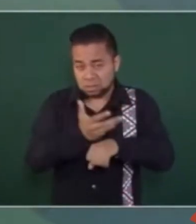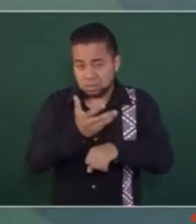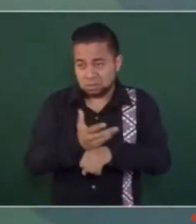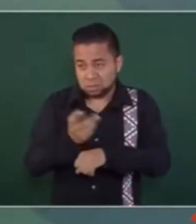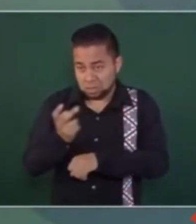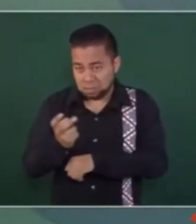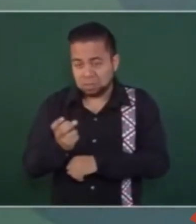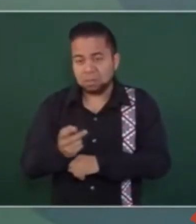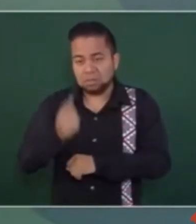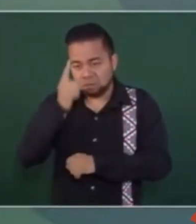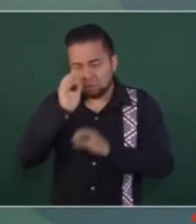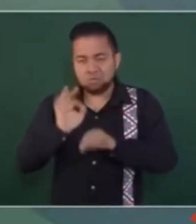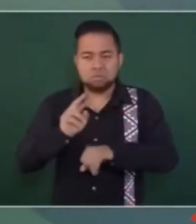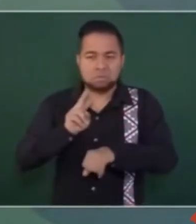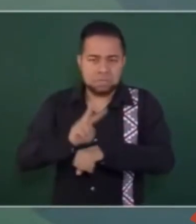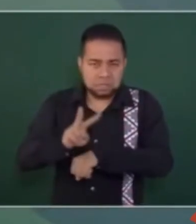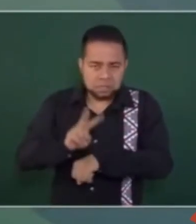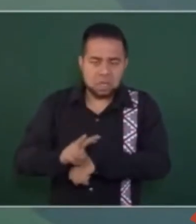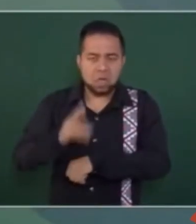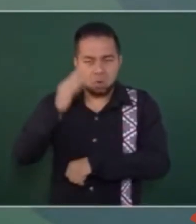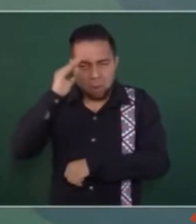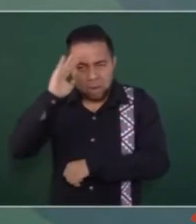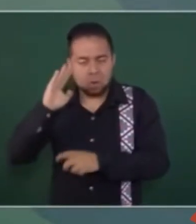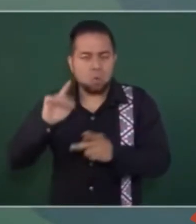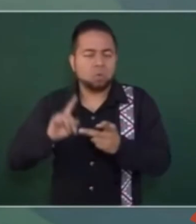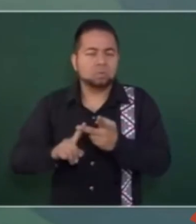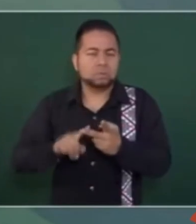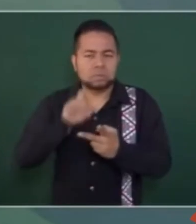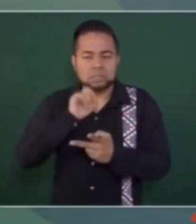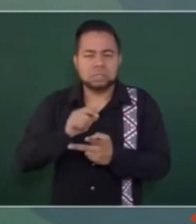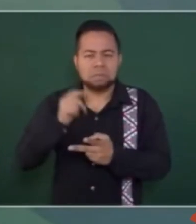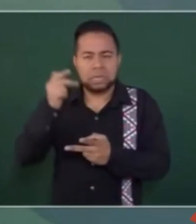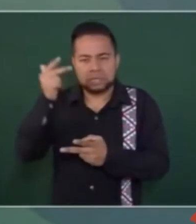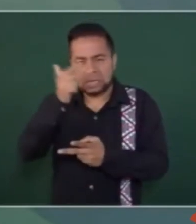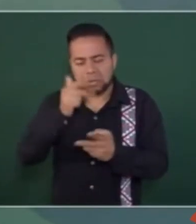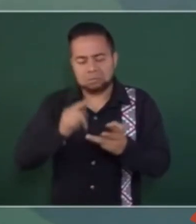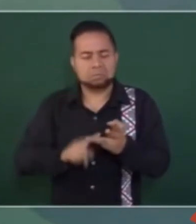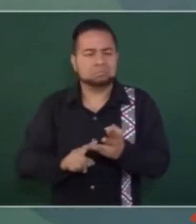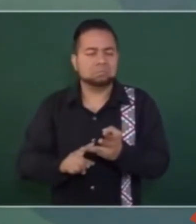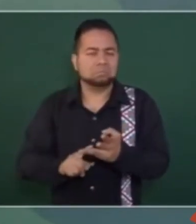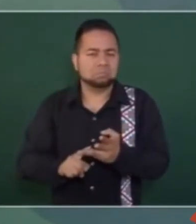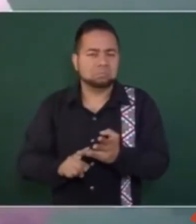aplicando para venezolanos, para cubanos, para haitianos,